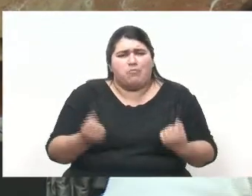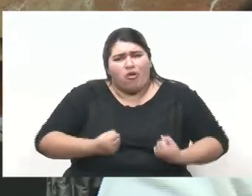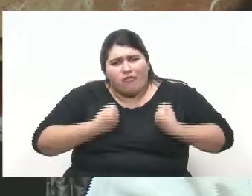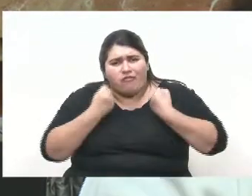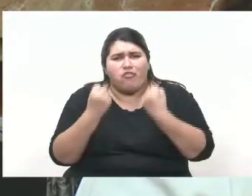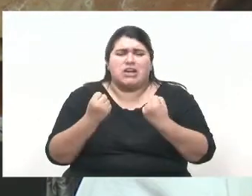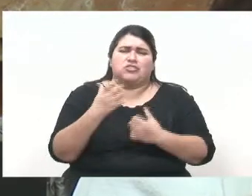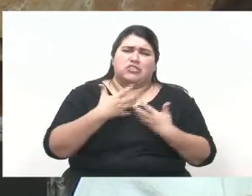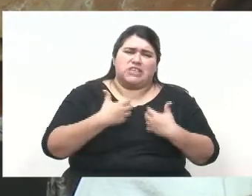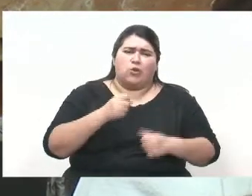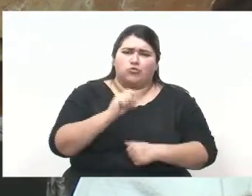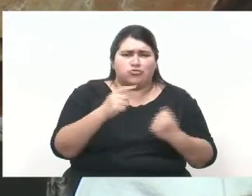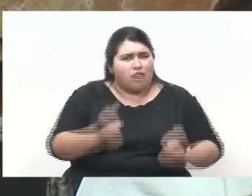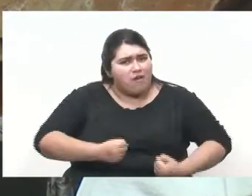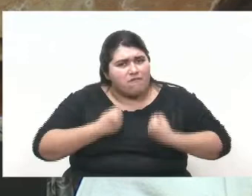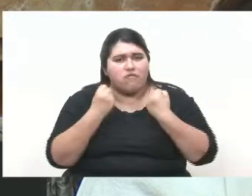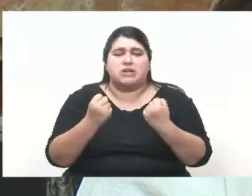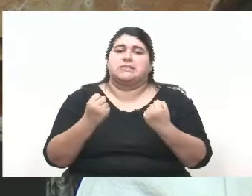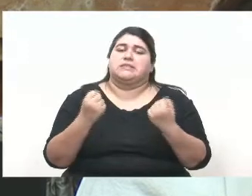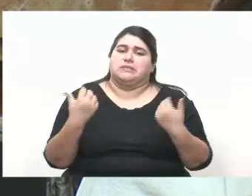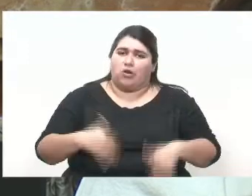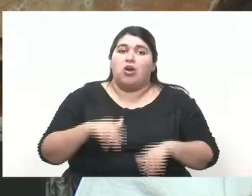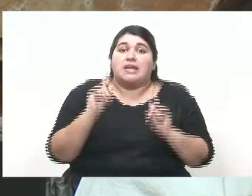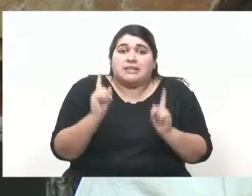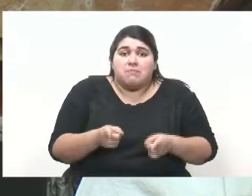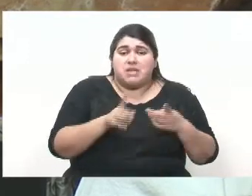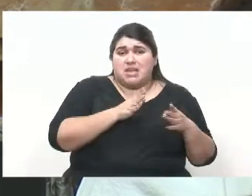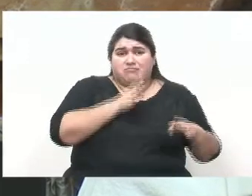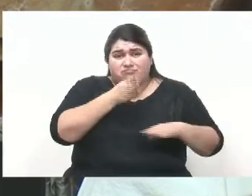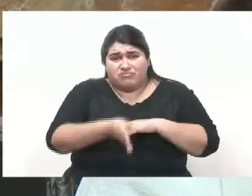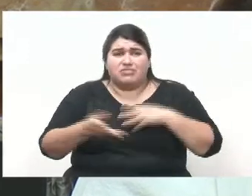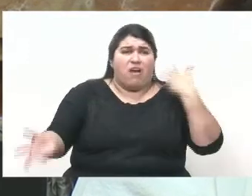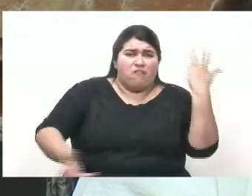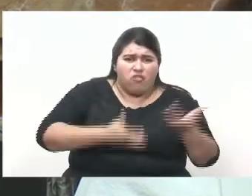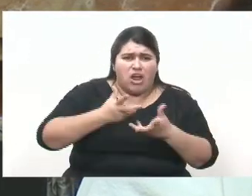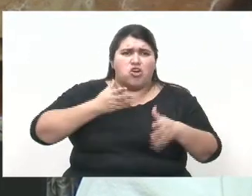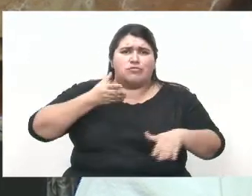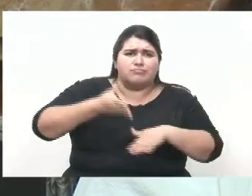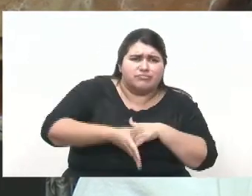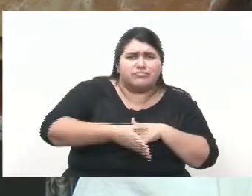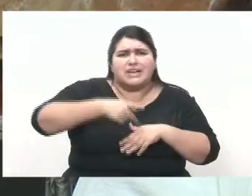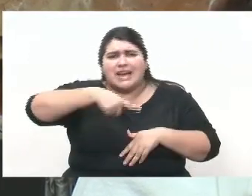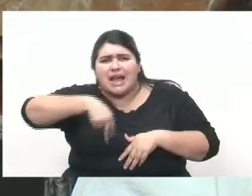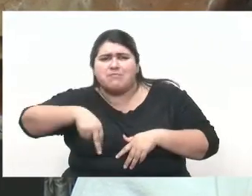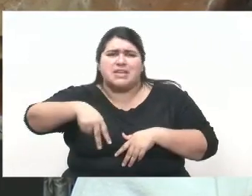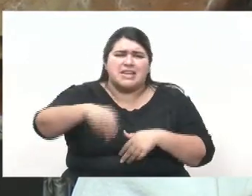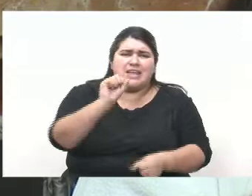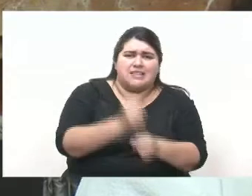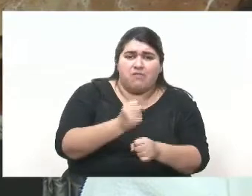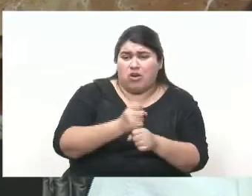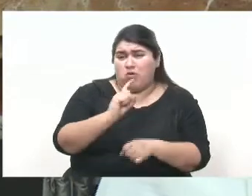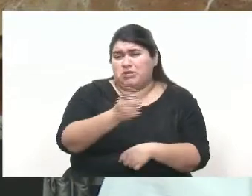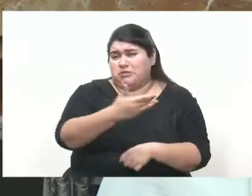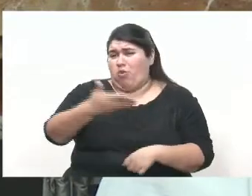realizan y lo que implica el combate cuando a lo mejor llevan semanas, como sucedió el pasado